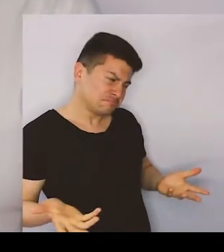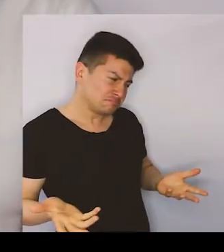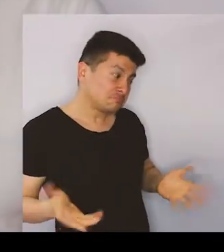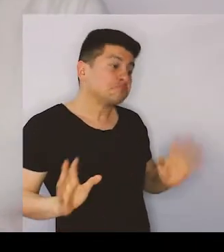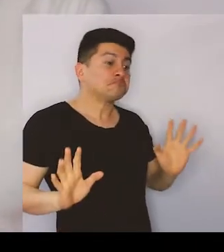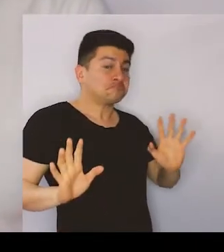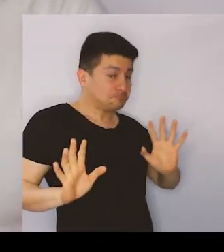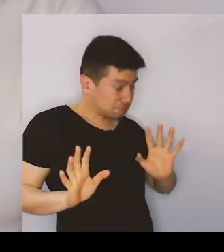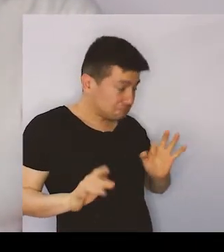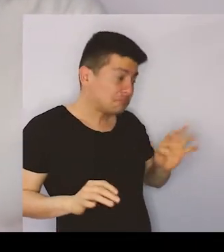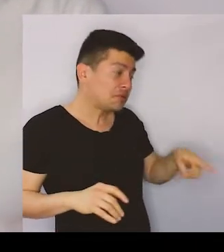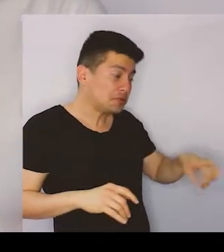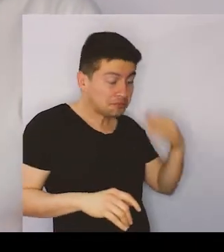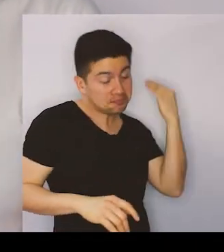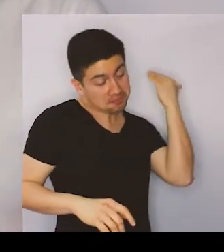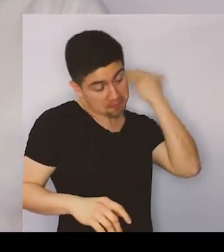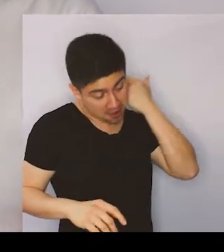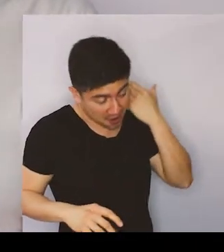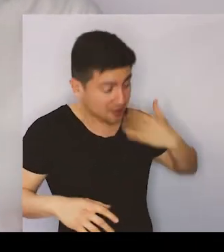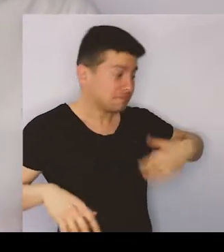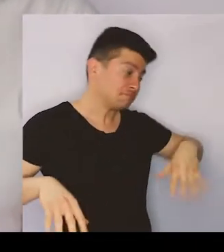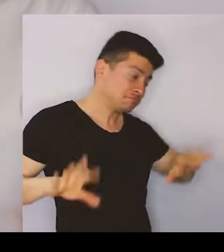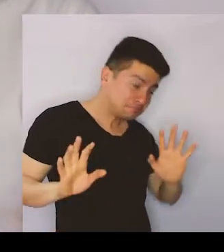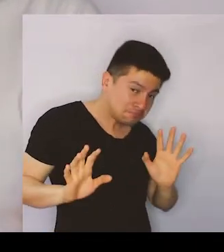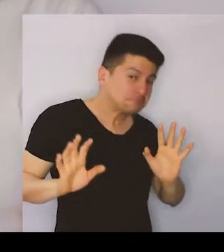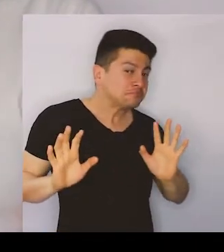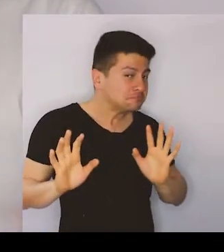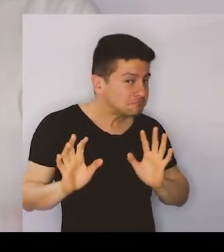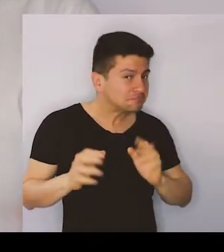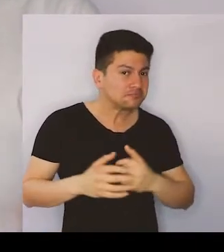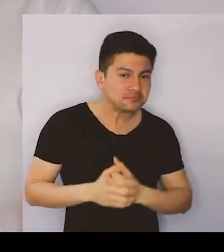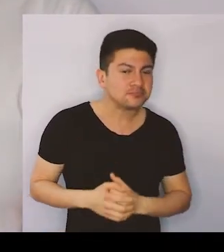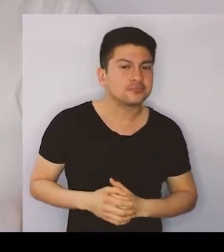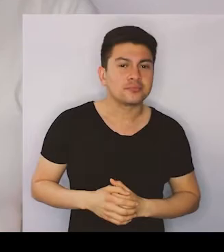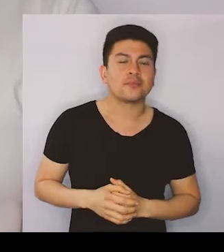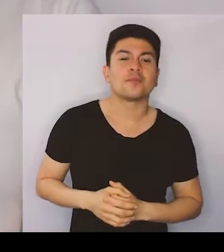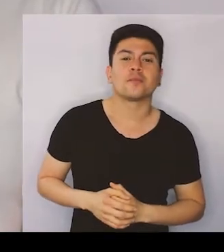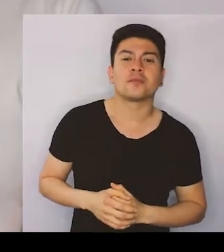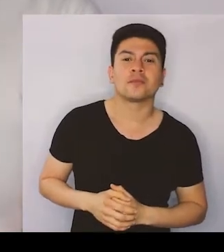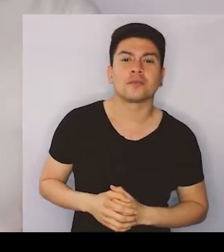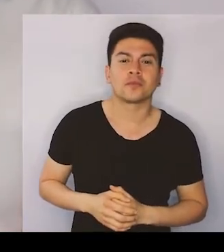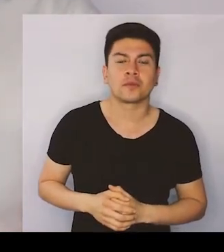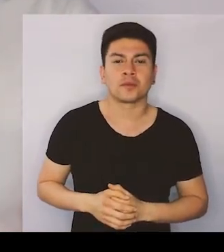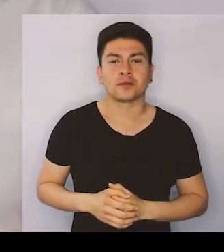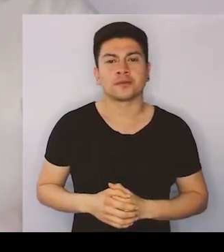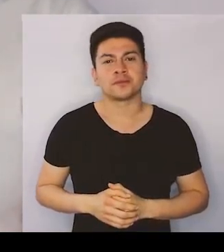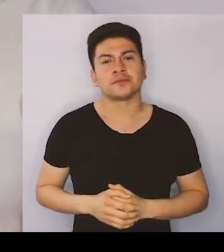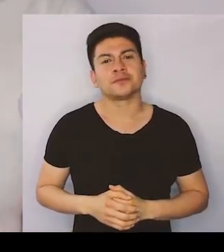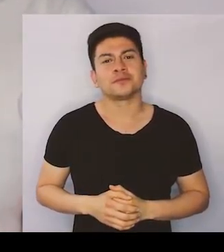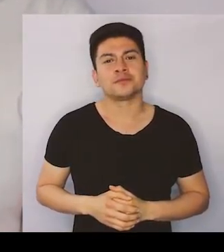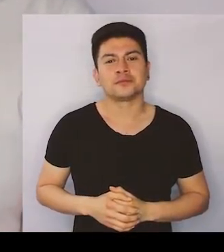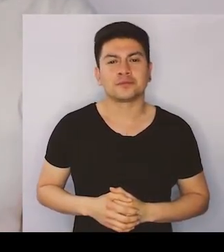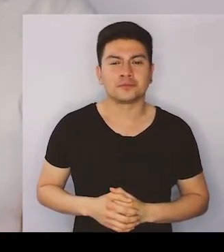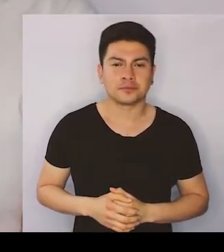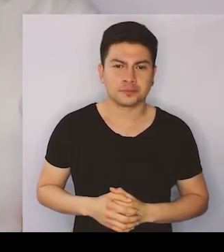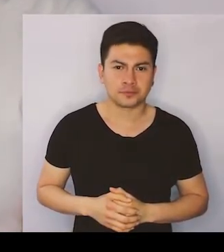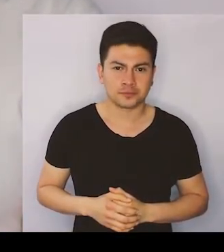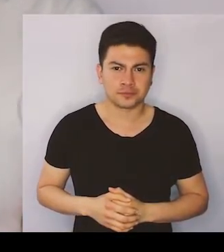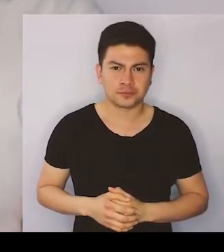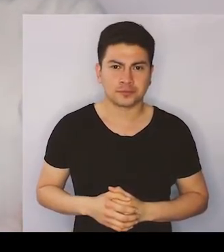buscando lo que no se te ha perdido? A ver, por el bosque hay que pasar para ir donde la abuelita